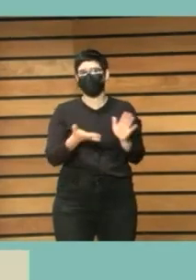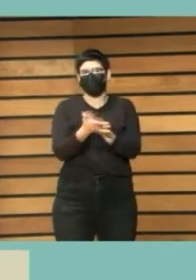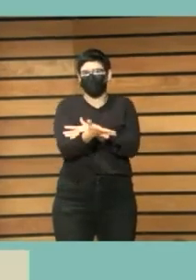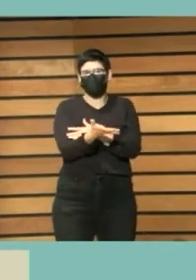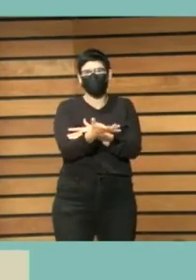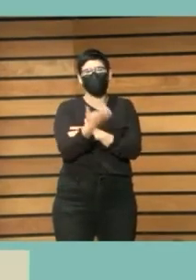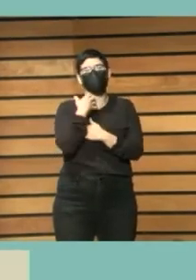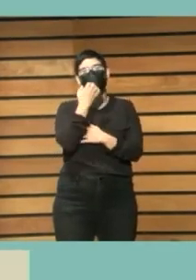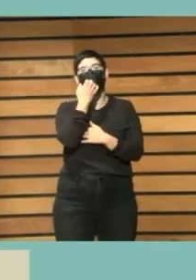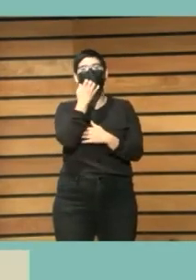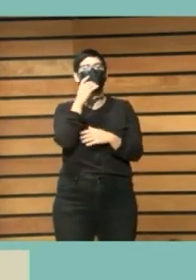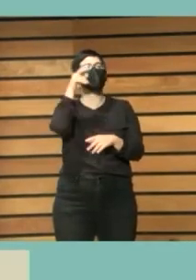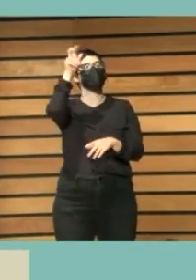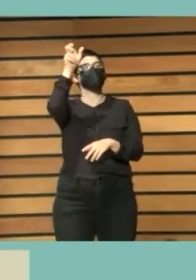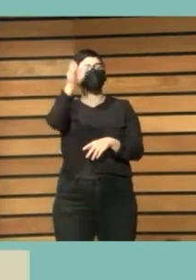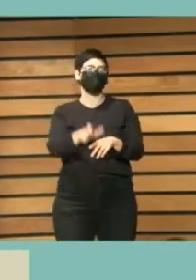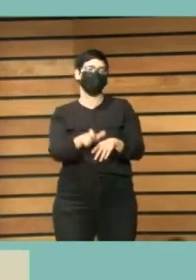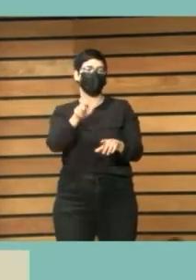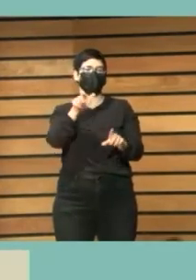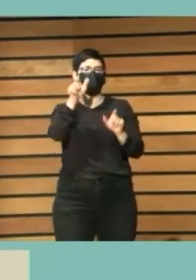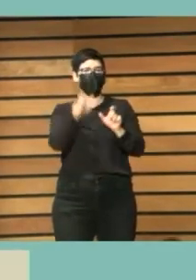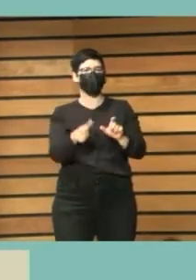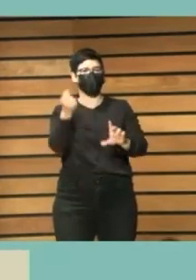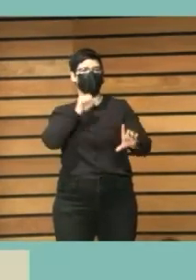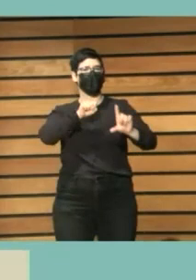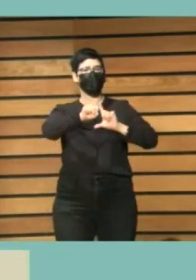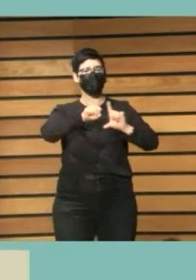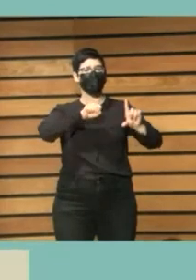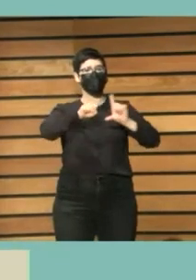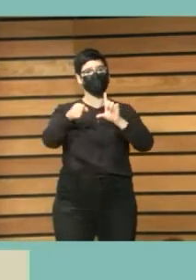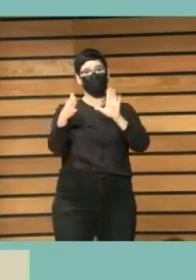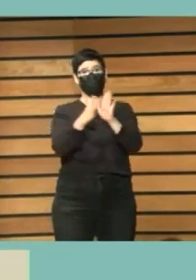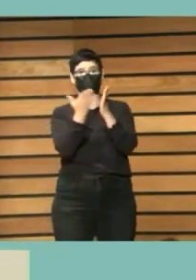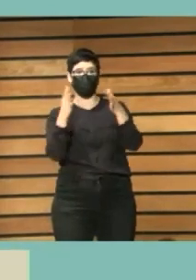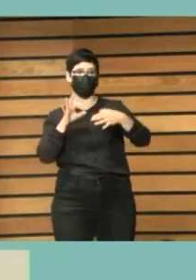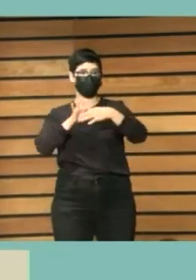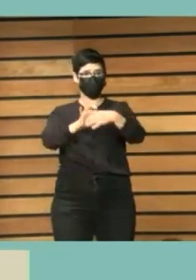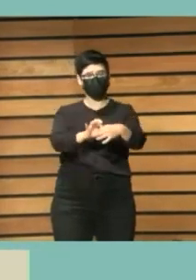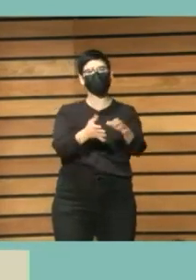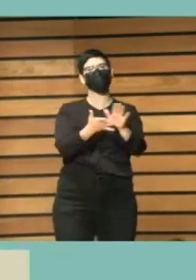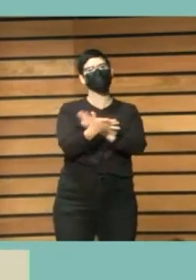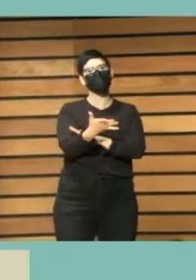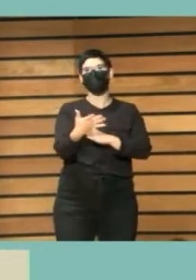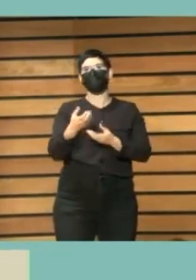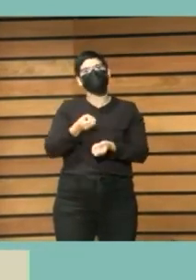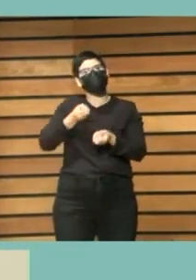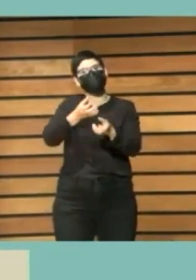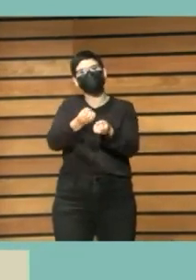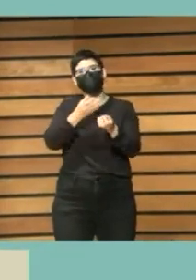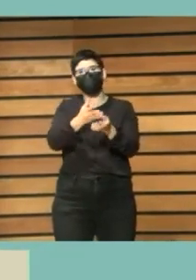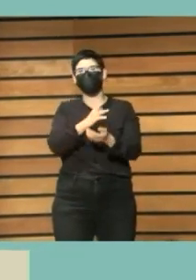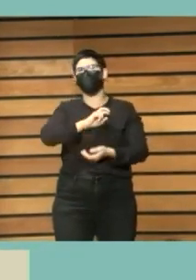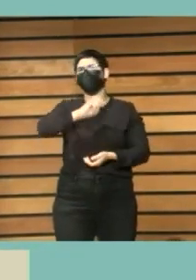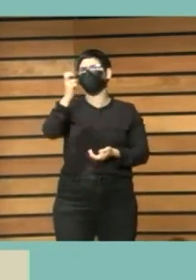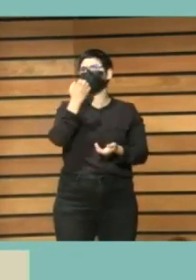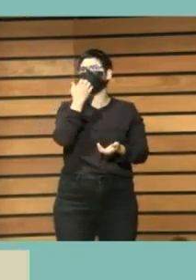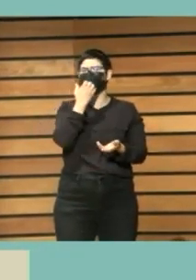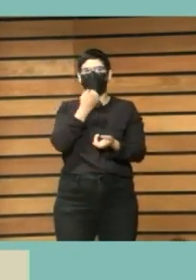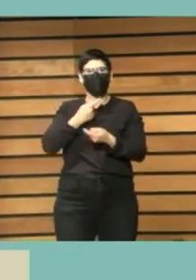los booktubers sí, pero los docentes por ejemplo sí que comparten todo tipo de lectura de géneros, poesía,